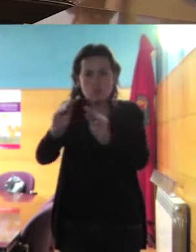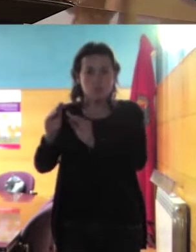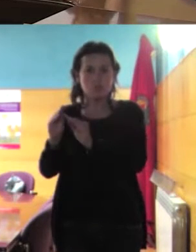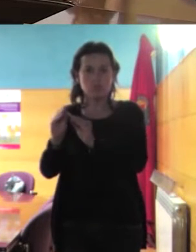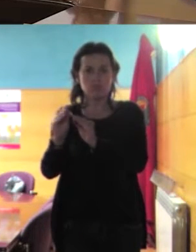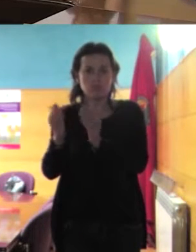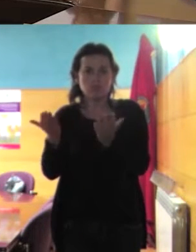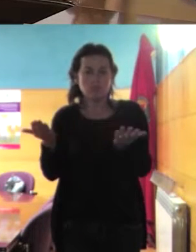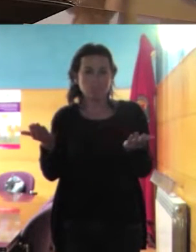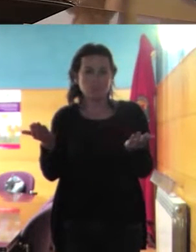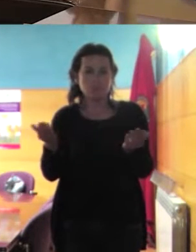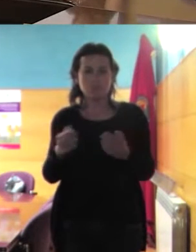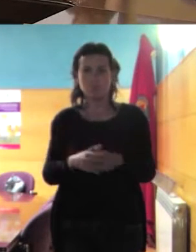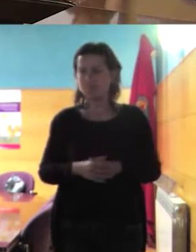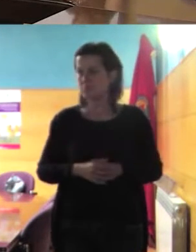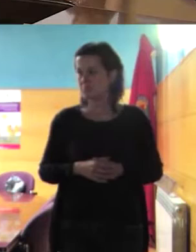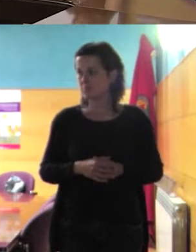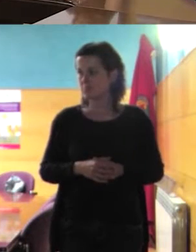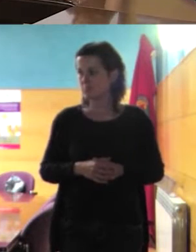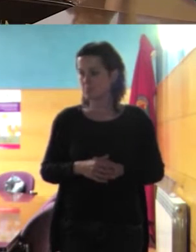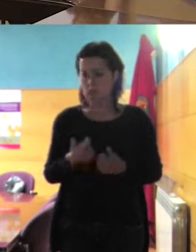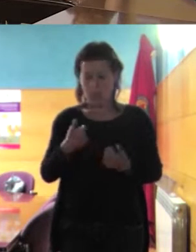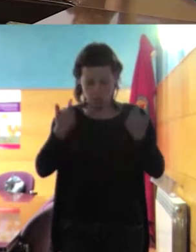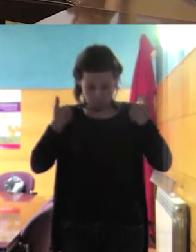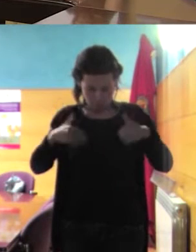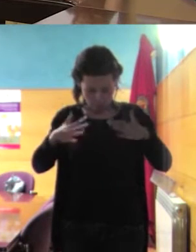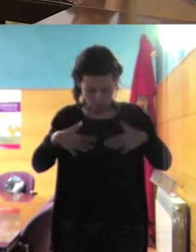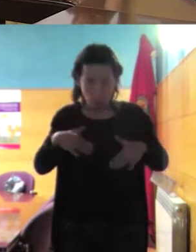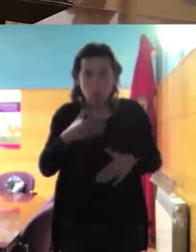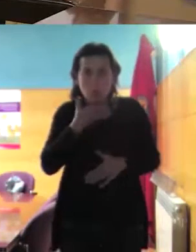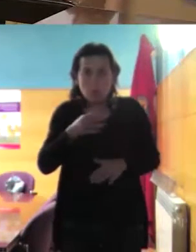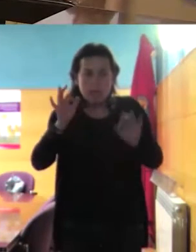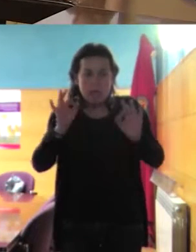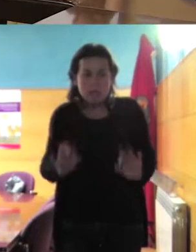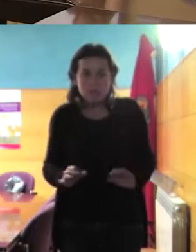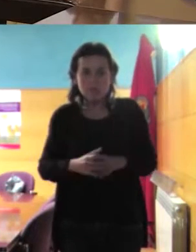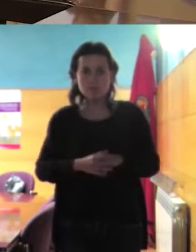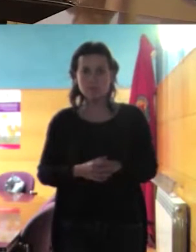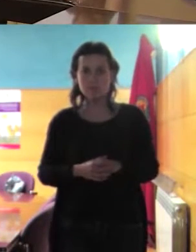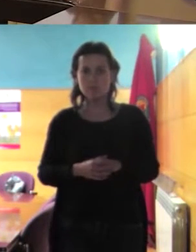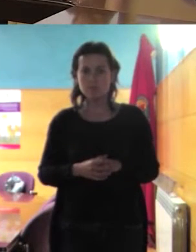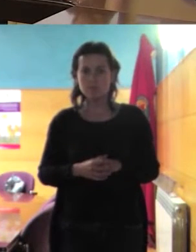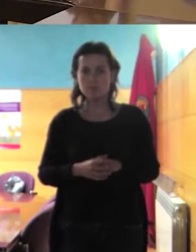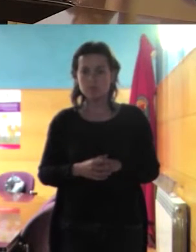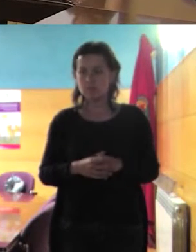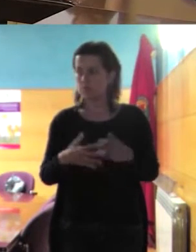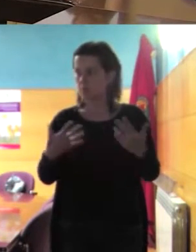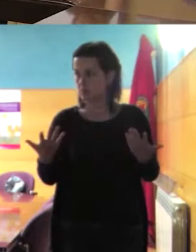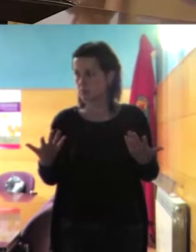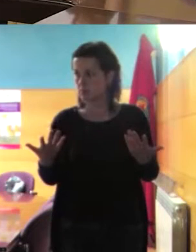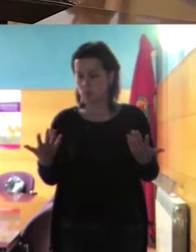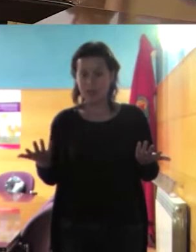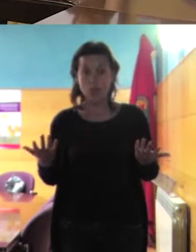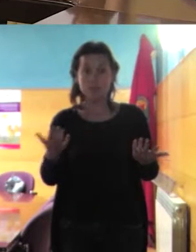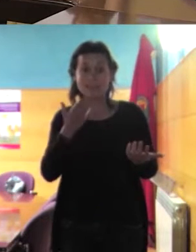¿me gusta? así te gusta sí me gusta pero a hora de trabajar claro que hay que